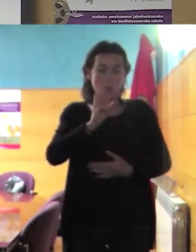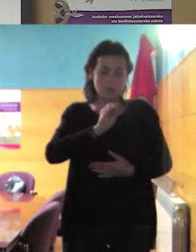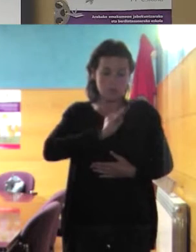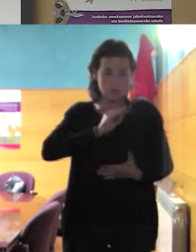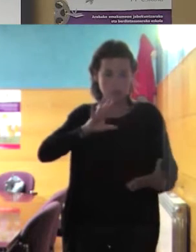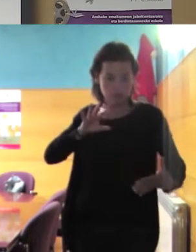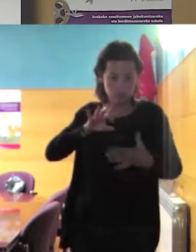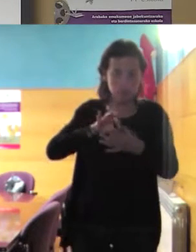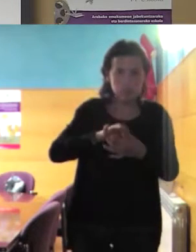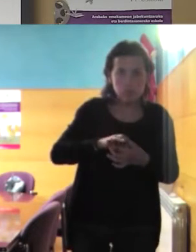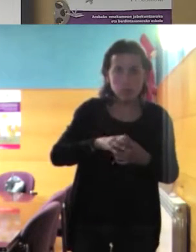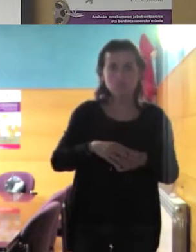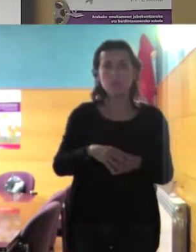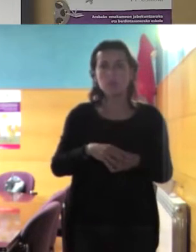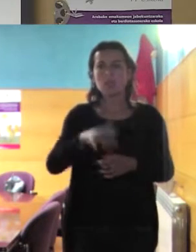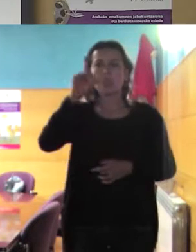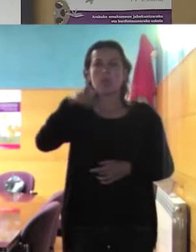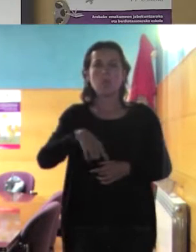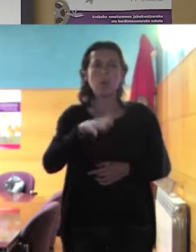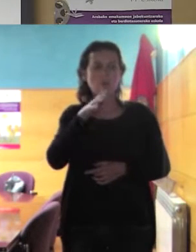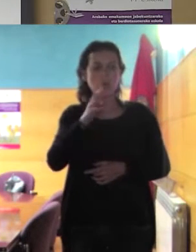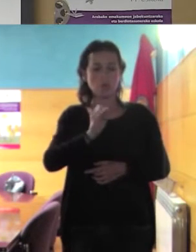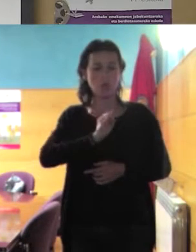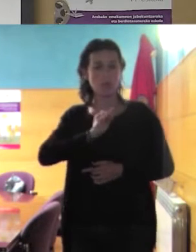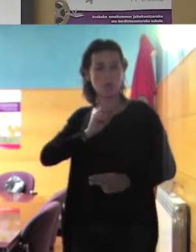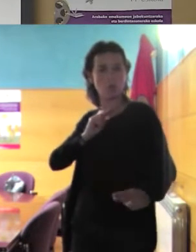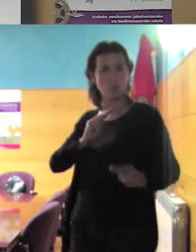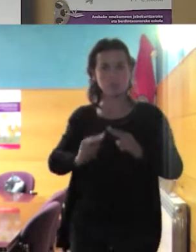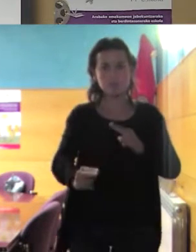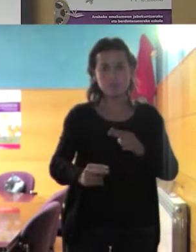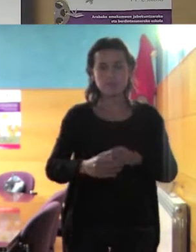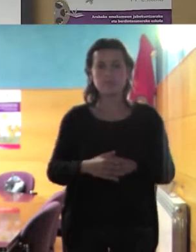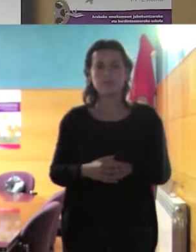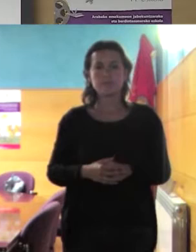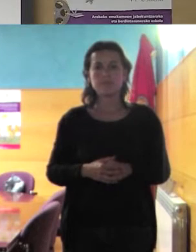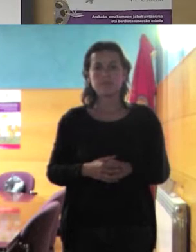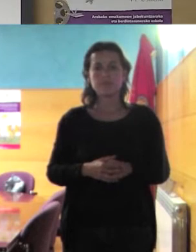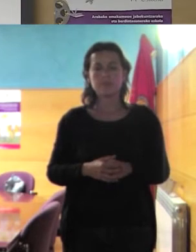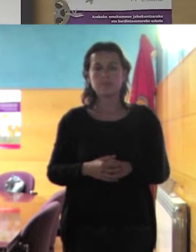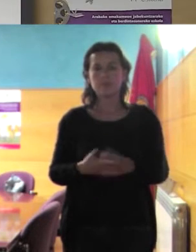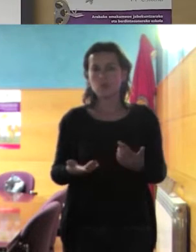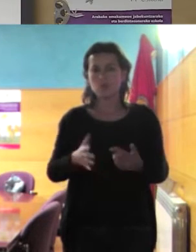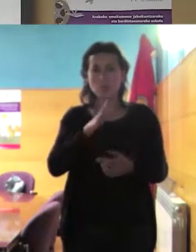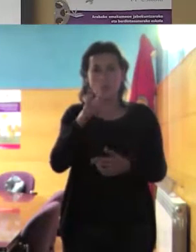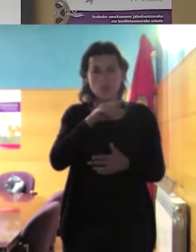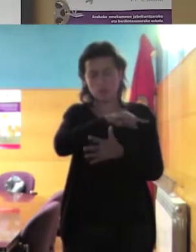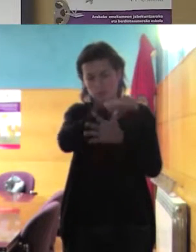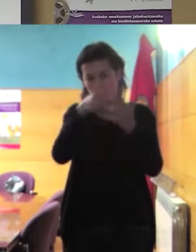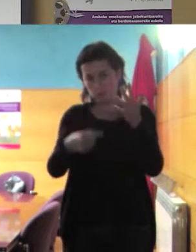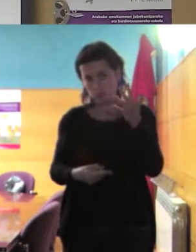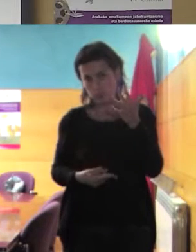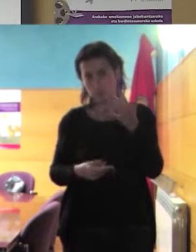además pues porque tengo una identidad reactiva por lo que sea no ahí están todos estos elementos yo sí que